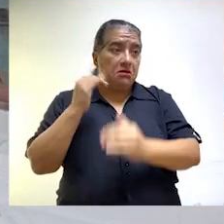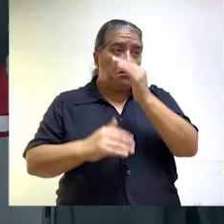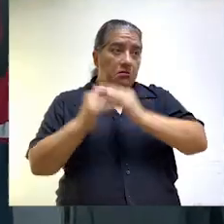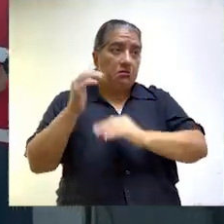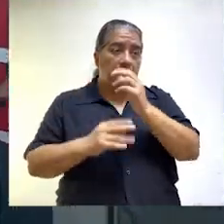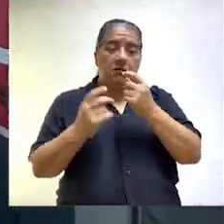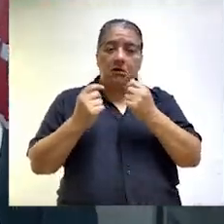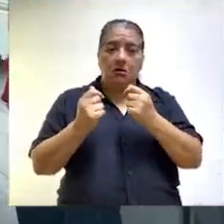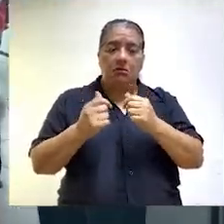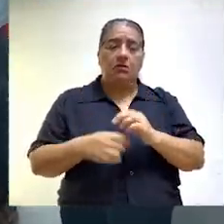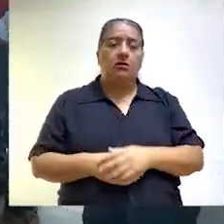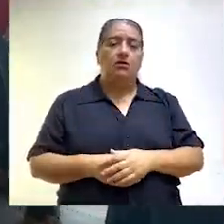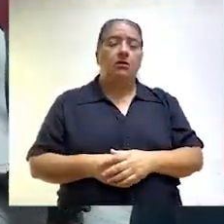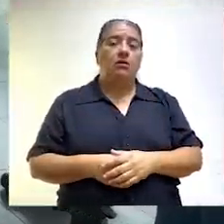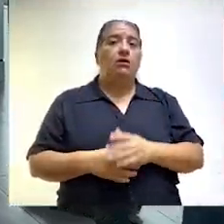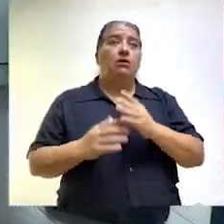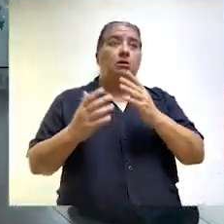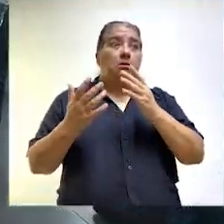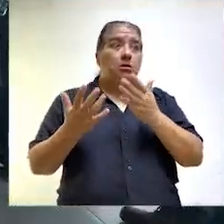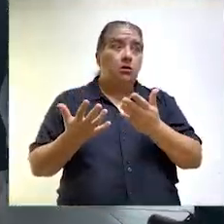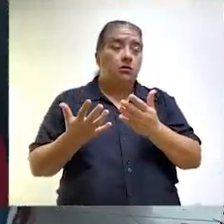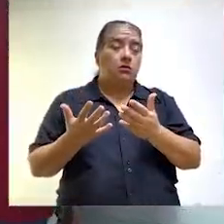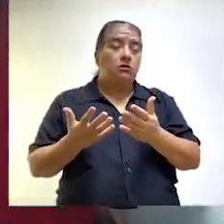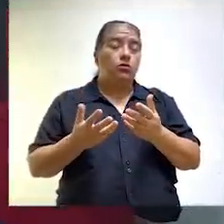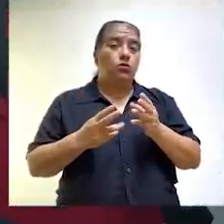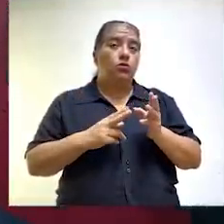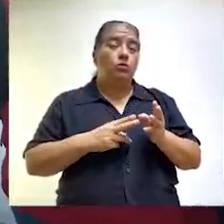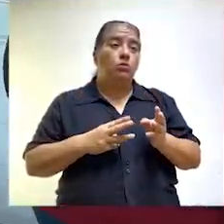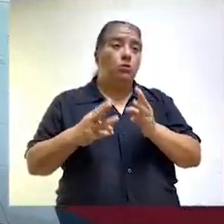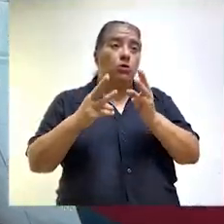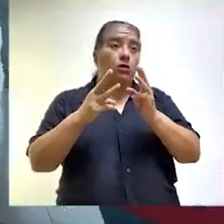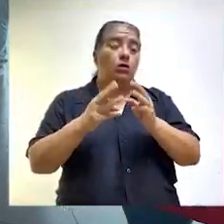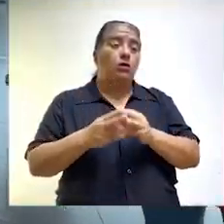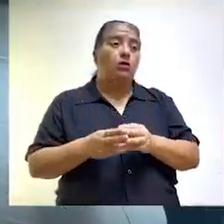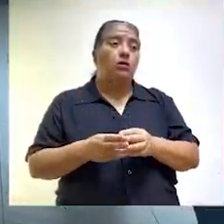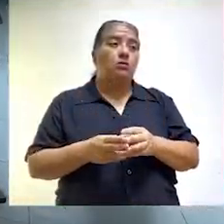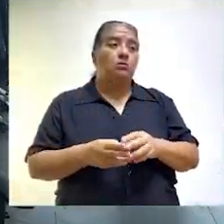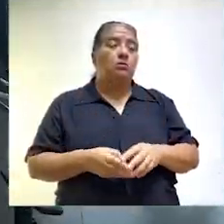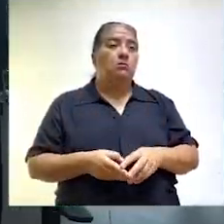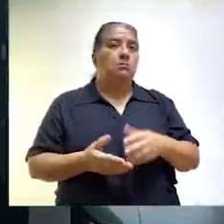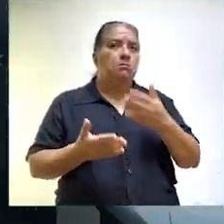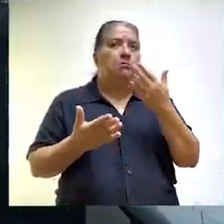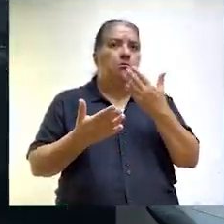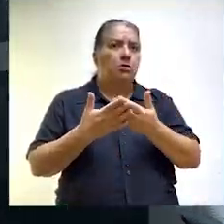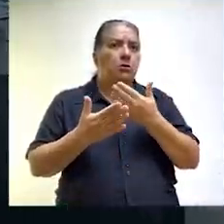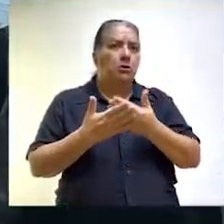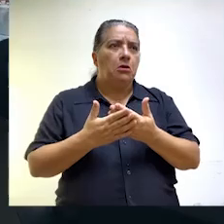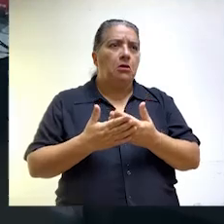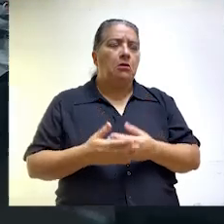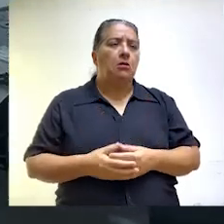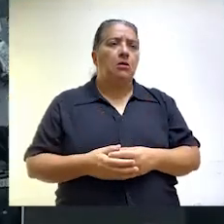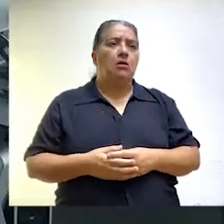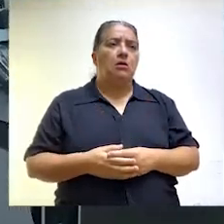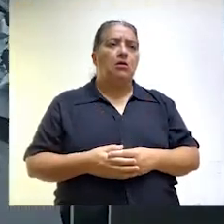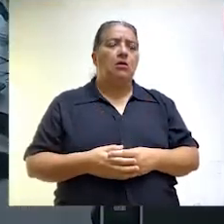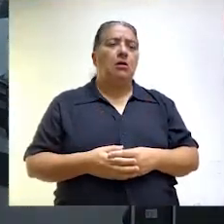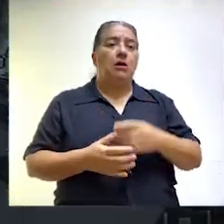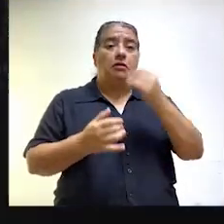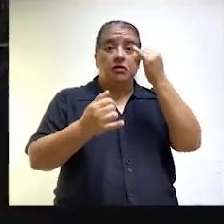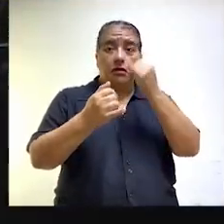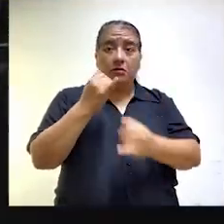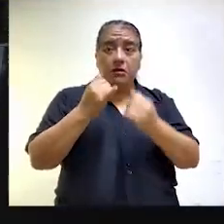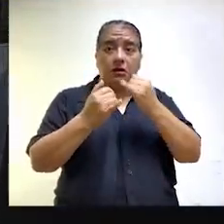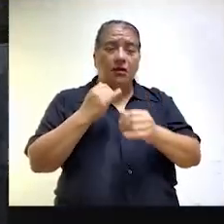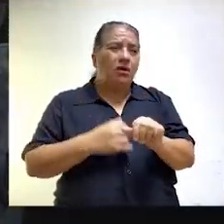se concluyen más rápido y tienen una probabilidad, este es otro modelo, un tercer modelo que hemos aplicado, tienen una probabilidad de cerrarse mayor